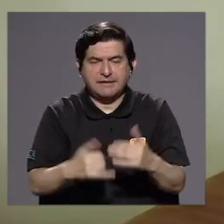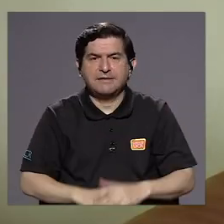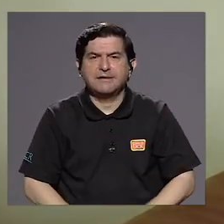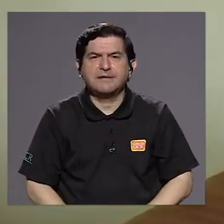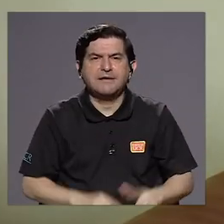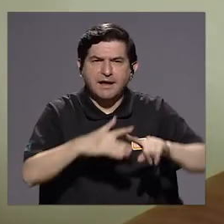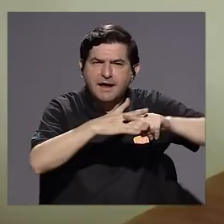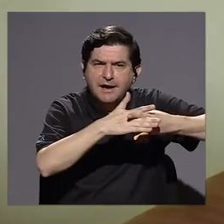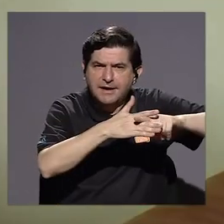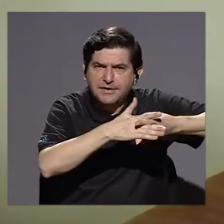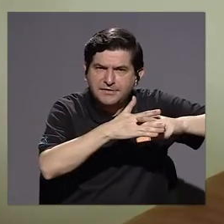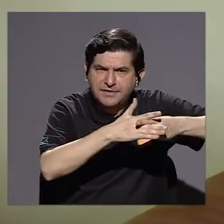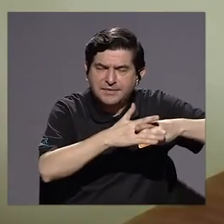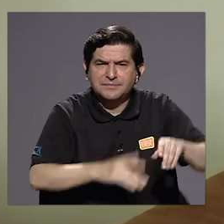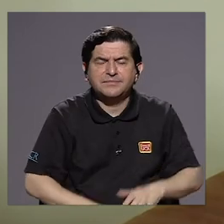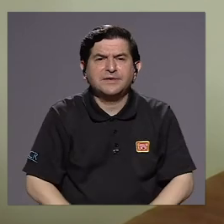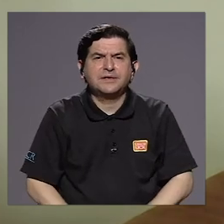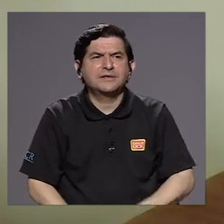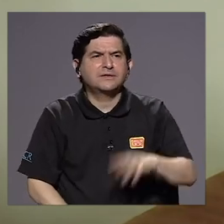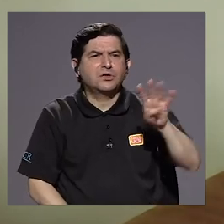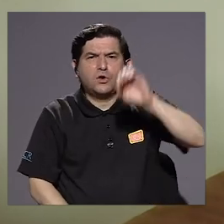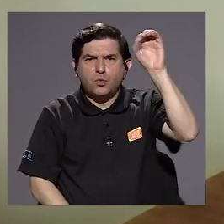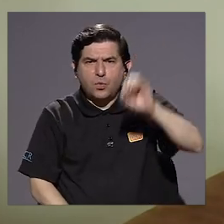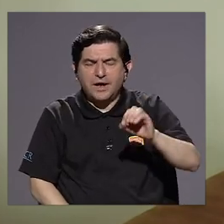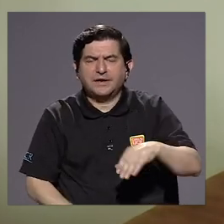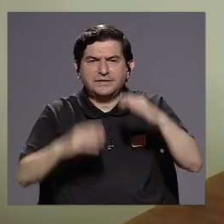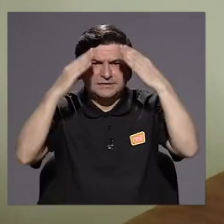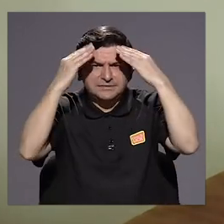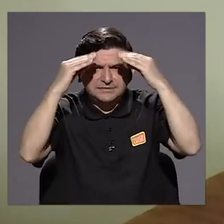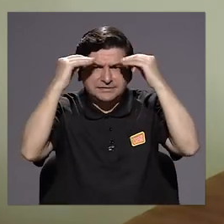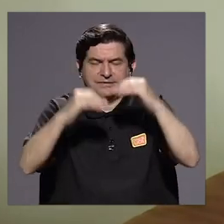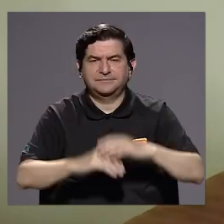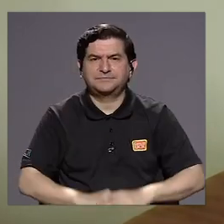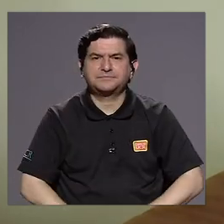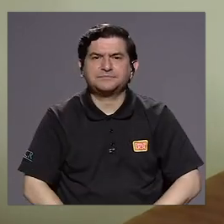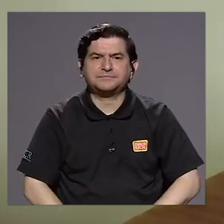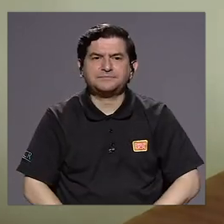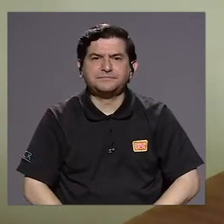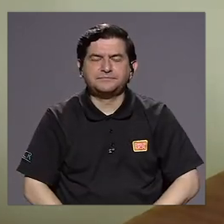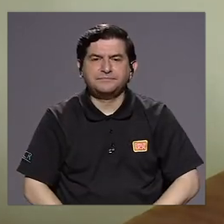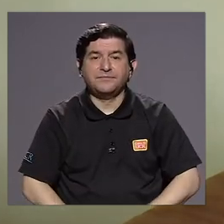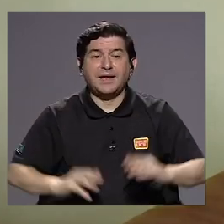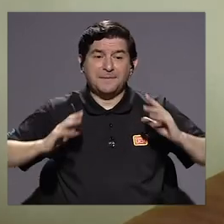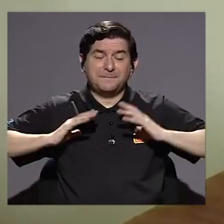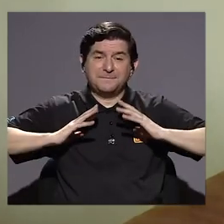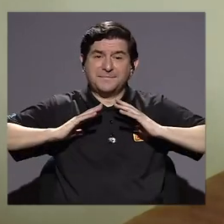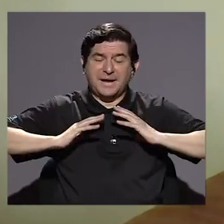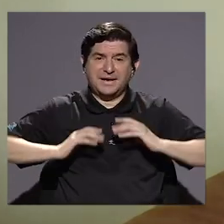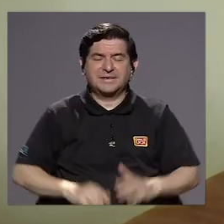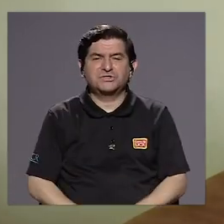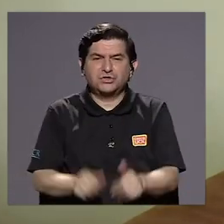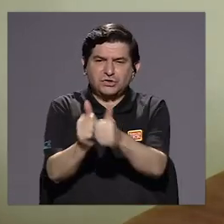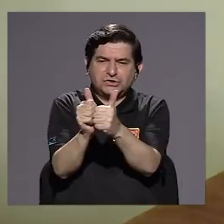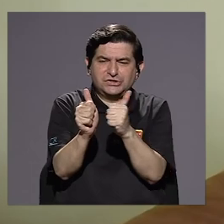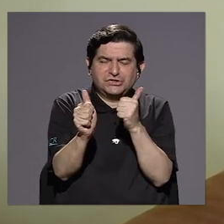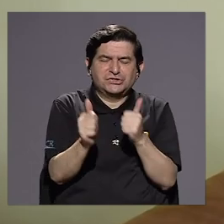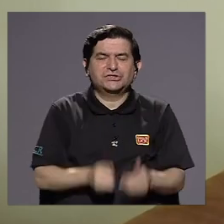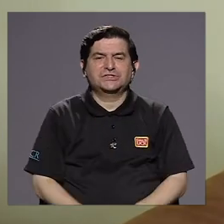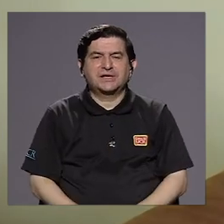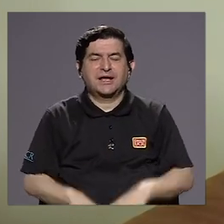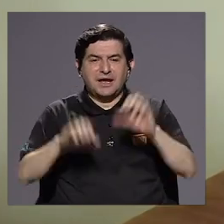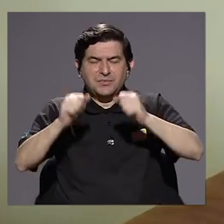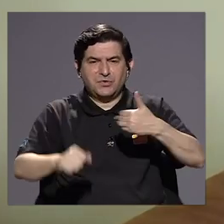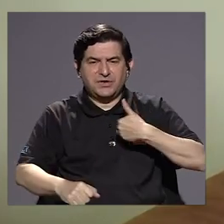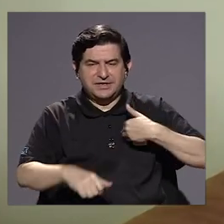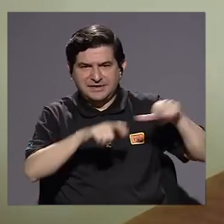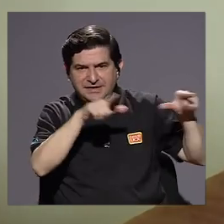herramientas el 40% de los datos, porque las vacaciones nos atrasó la entrega de los datos. Todos los